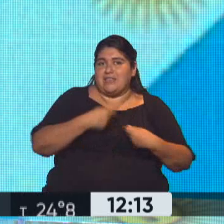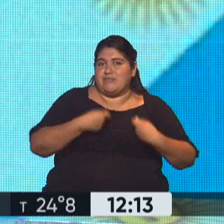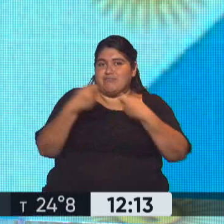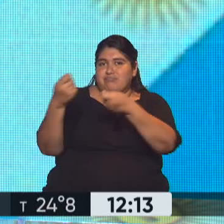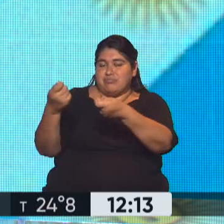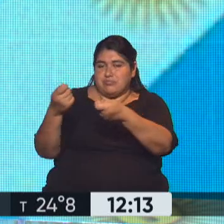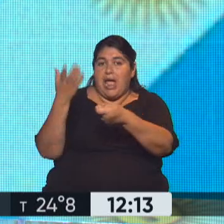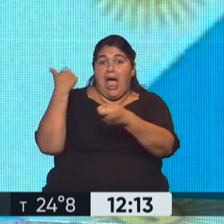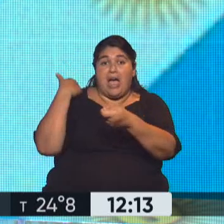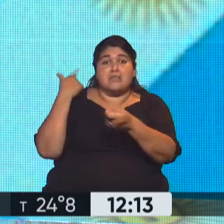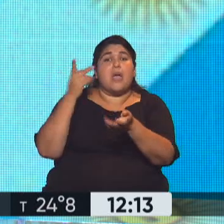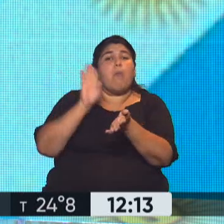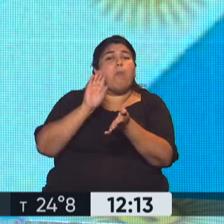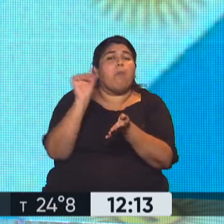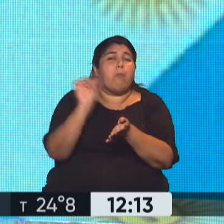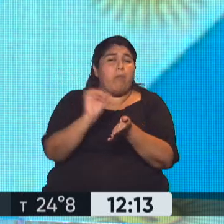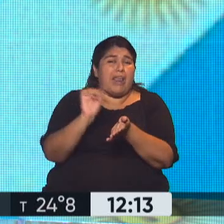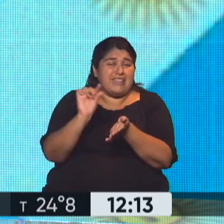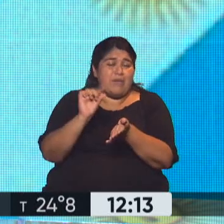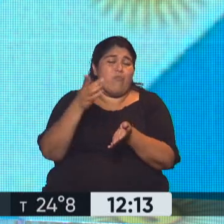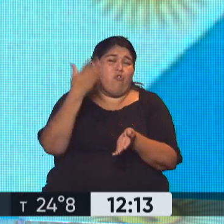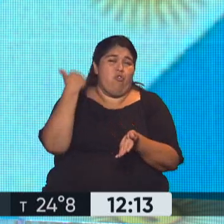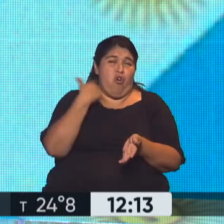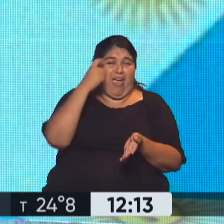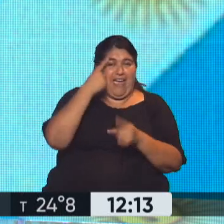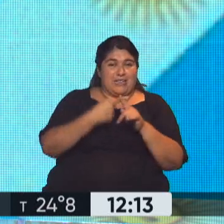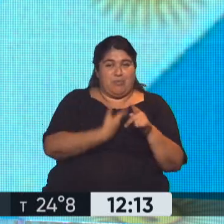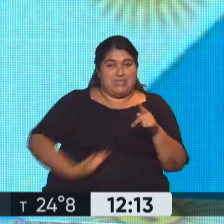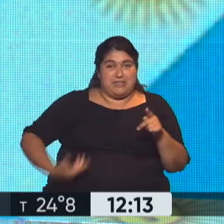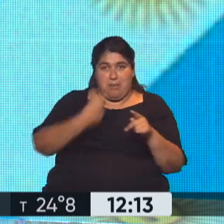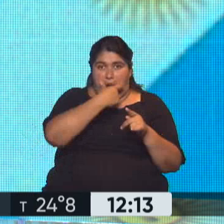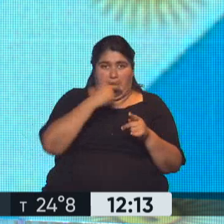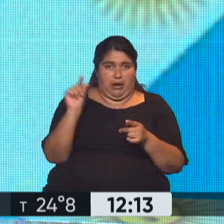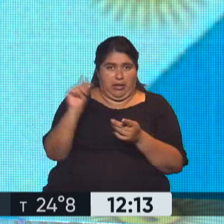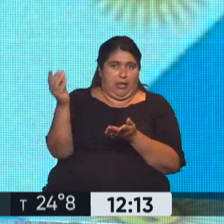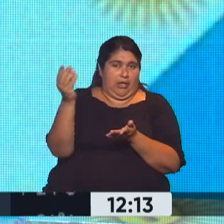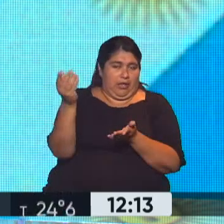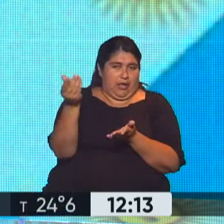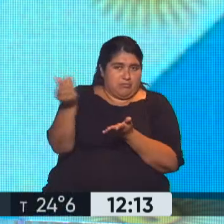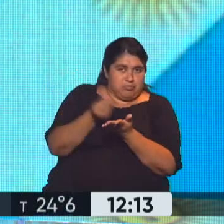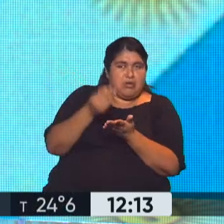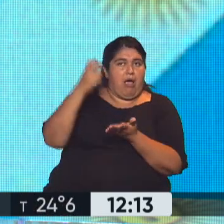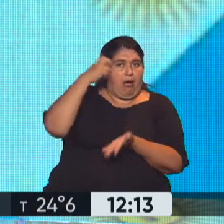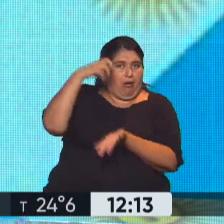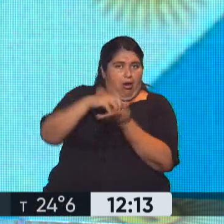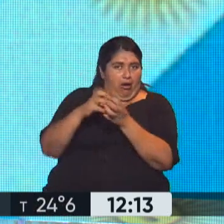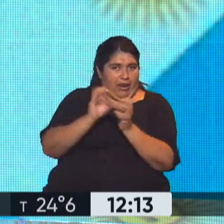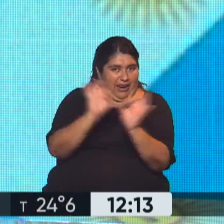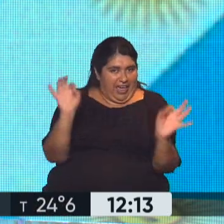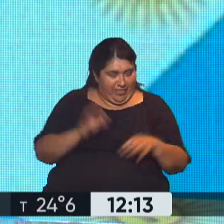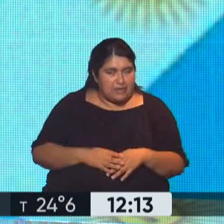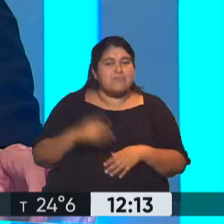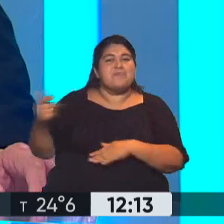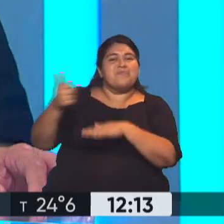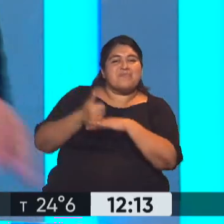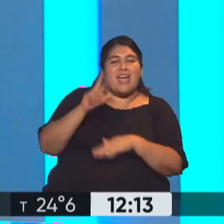este préstamo extraordinario por parte del gobierno del expresidente Mauricio Macri. Vamos a analizar en qué situación estamos hoy con Raúl de la Torre.